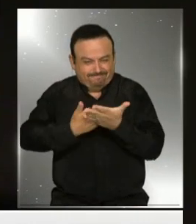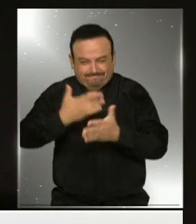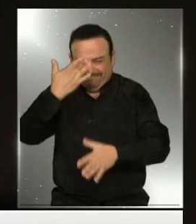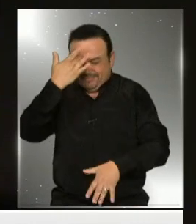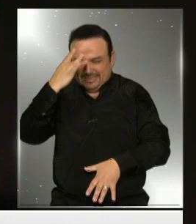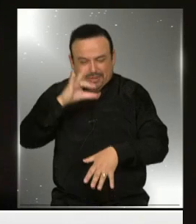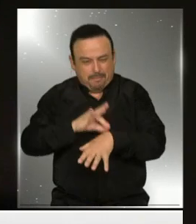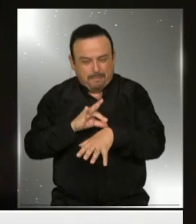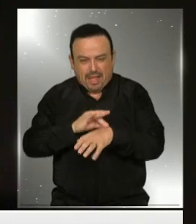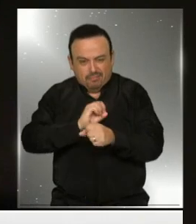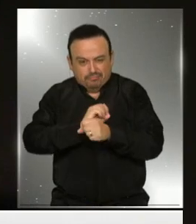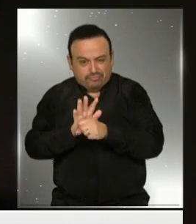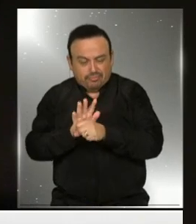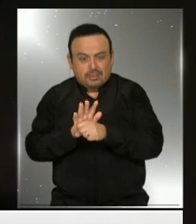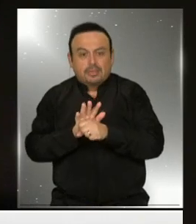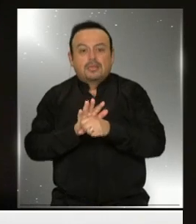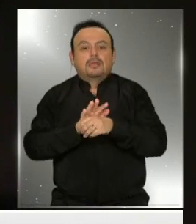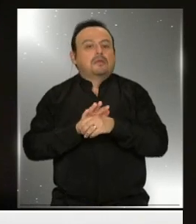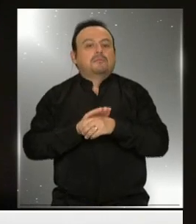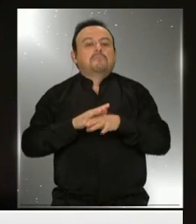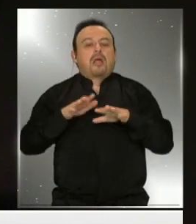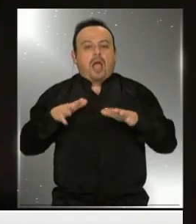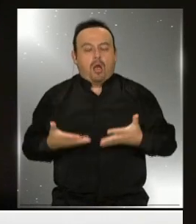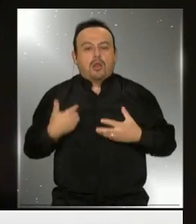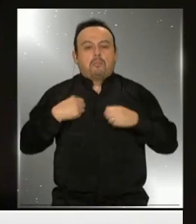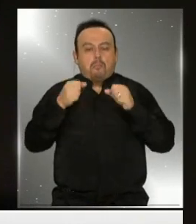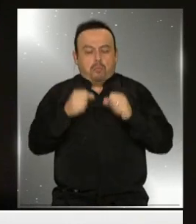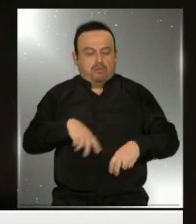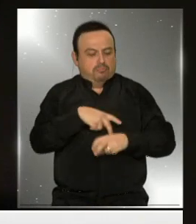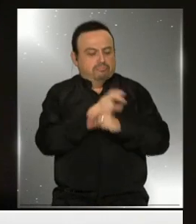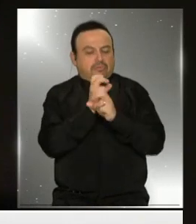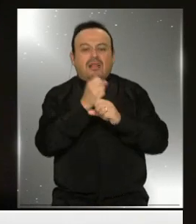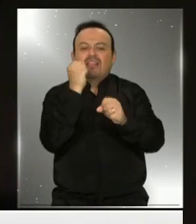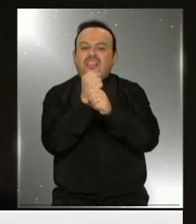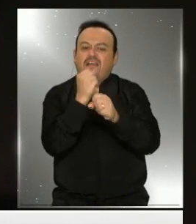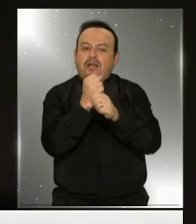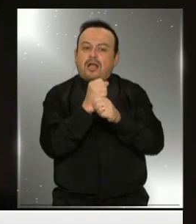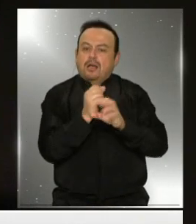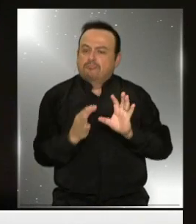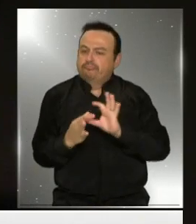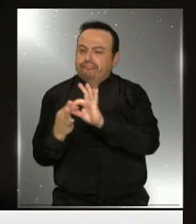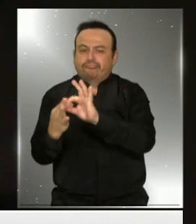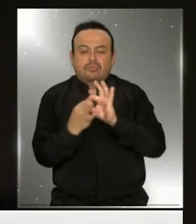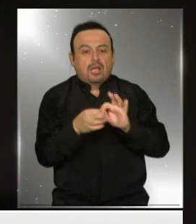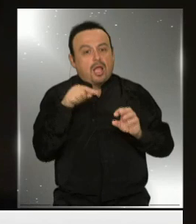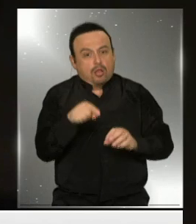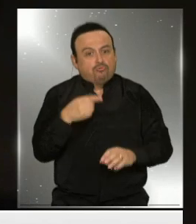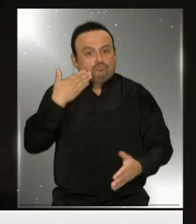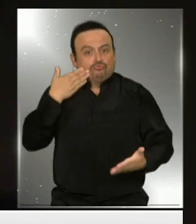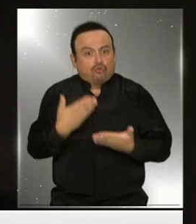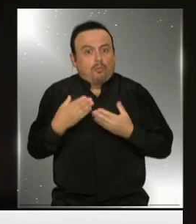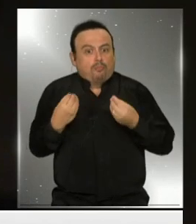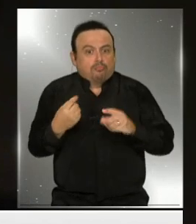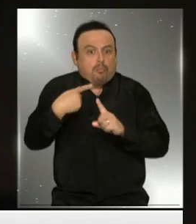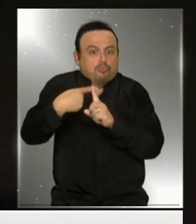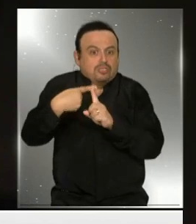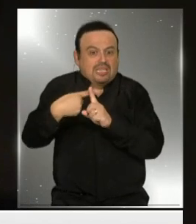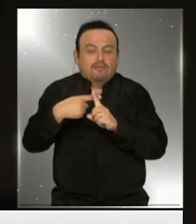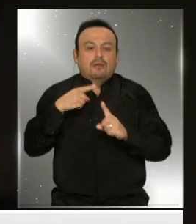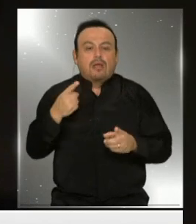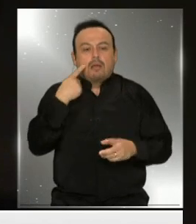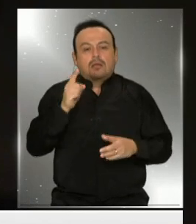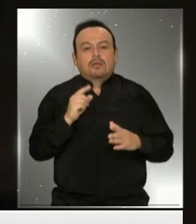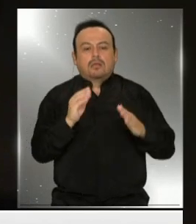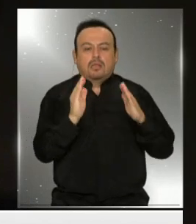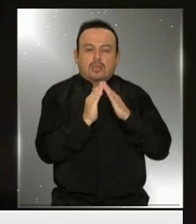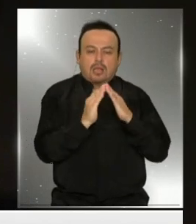fortalecer el trabajo, seguir conectados, trabajando en equipo. En ese sentido ha sido muy beneficioso. Obviamente con las dificultades del hogar,